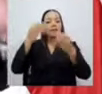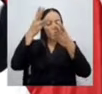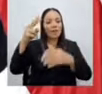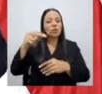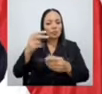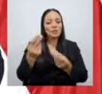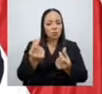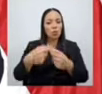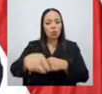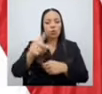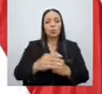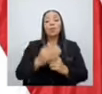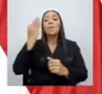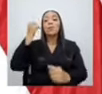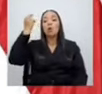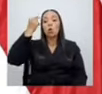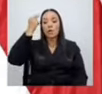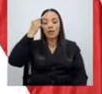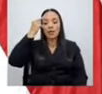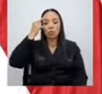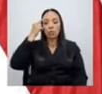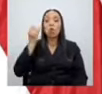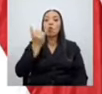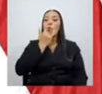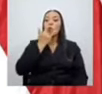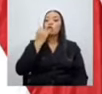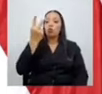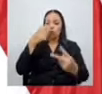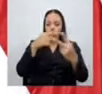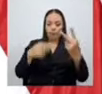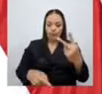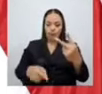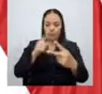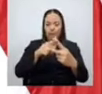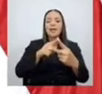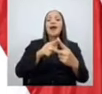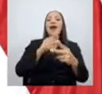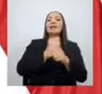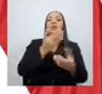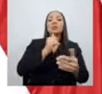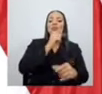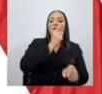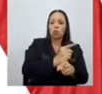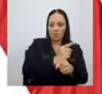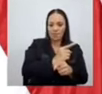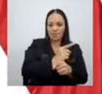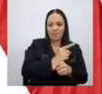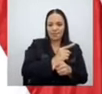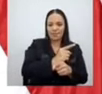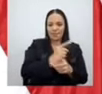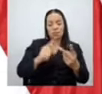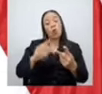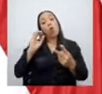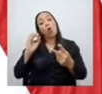porque un gobierno comete dos tipos de errores. Hacer lo incorrecto y dejar de hacerlo